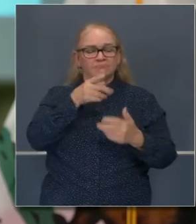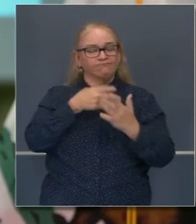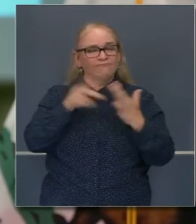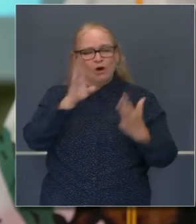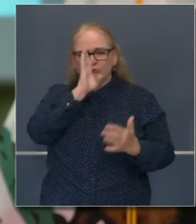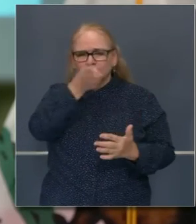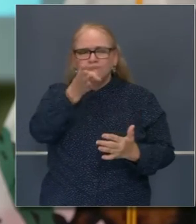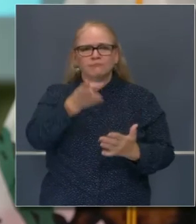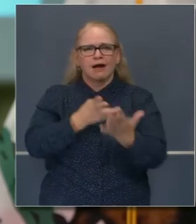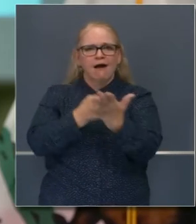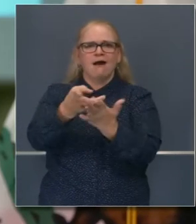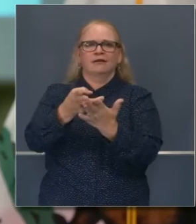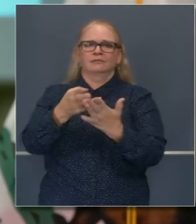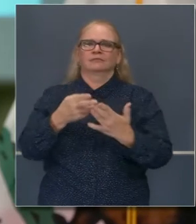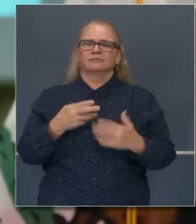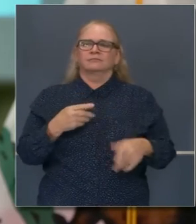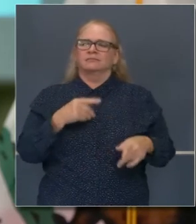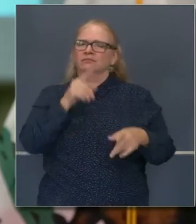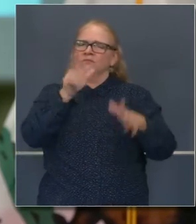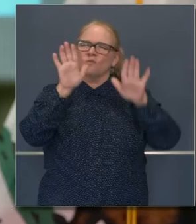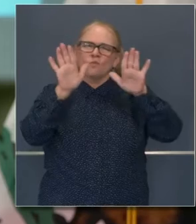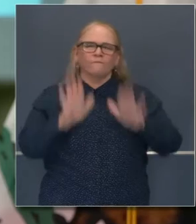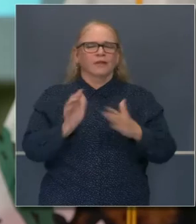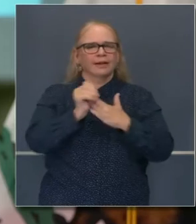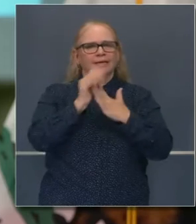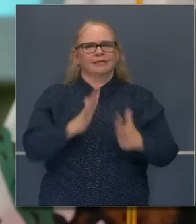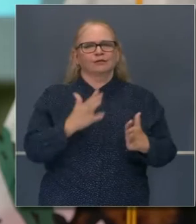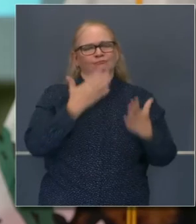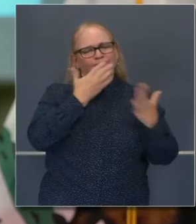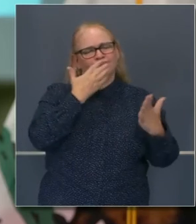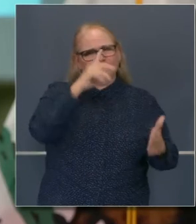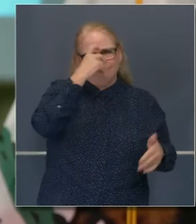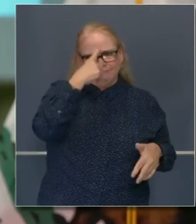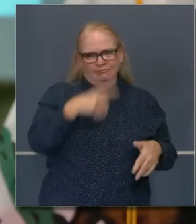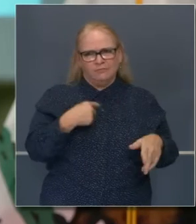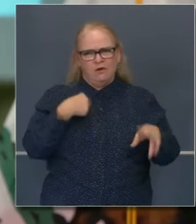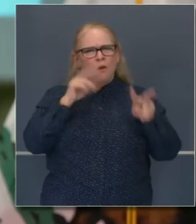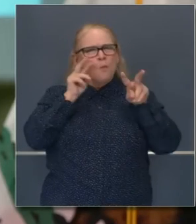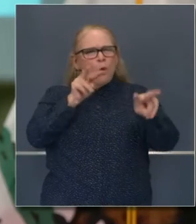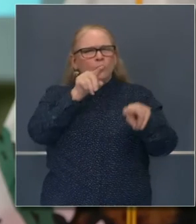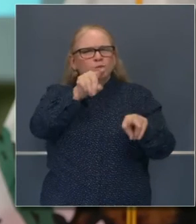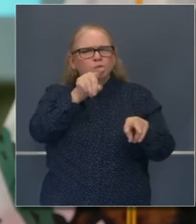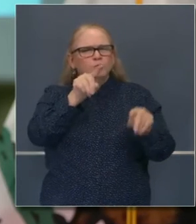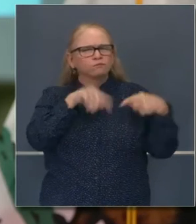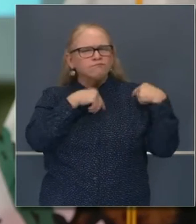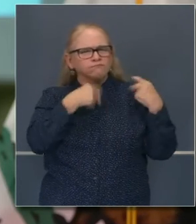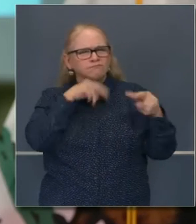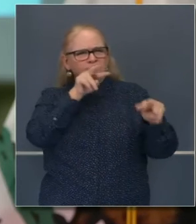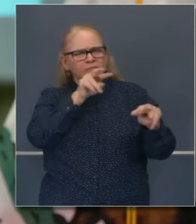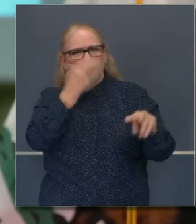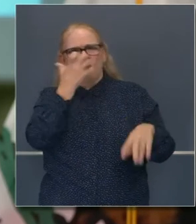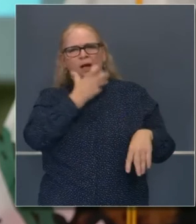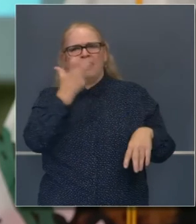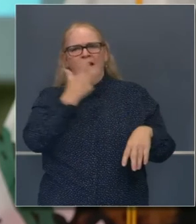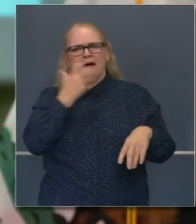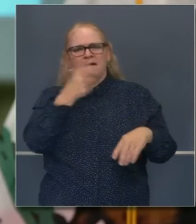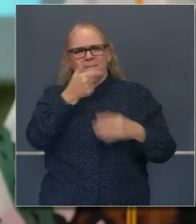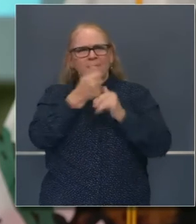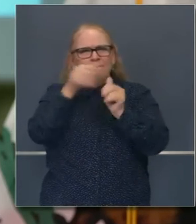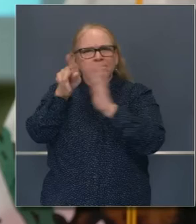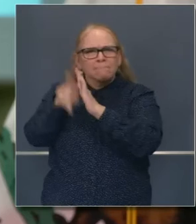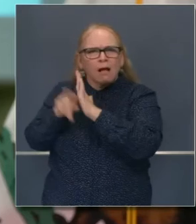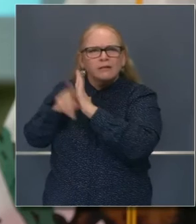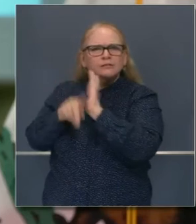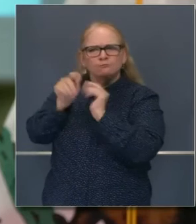directo, dirigiendo desde el frente. Y lo he estado observando siempre tratando de formular